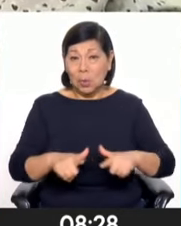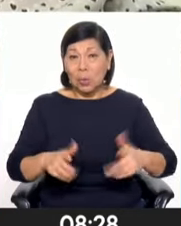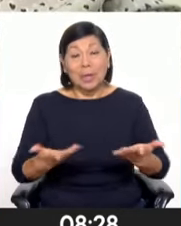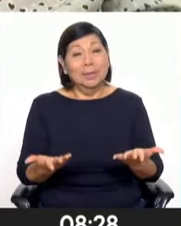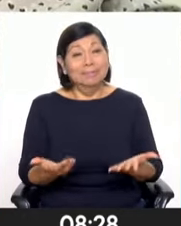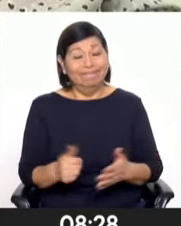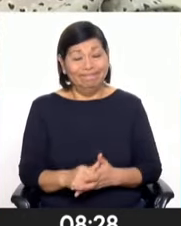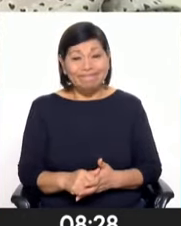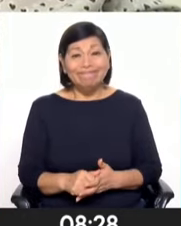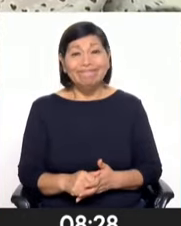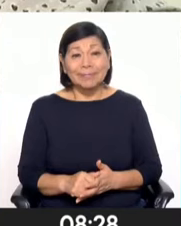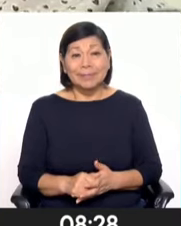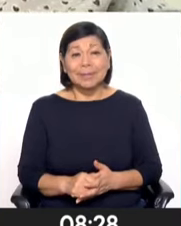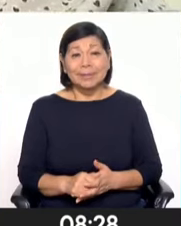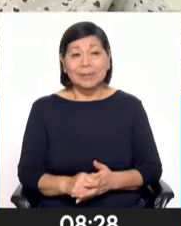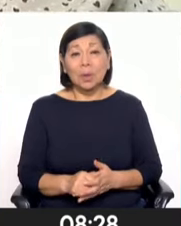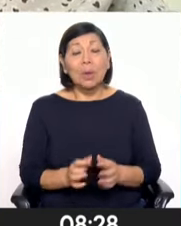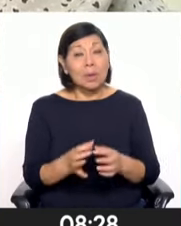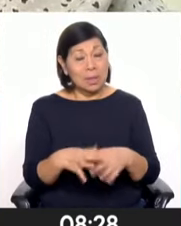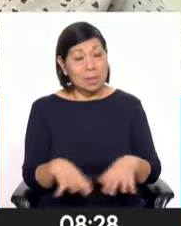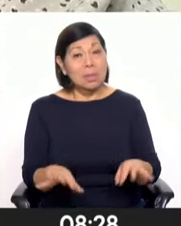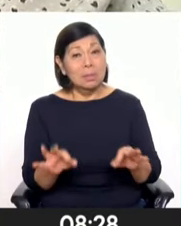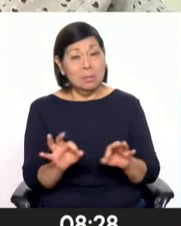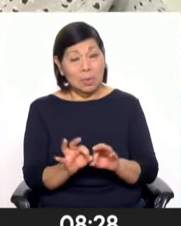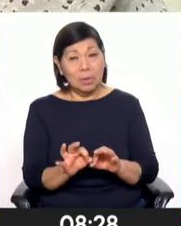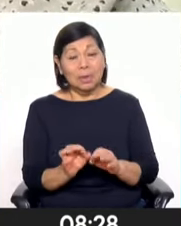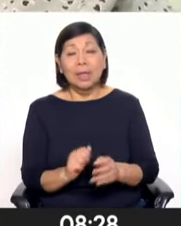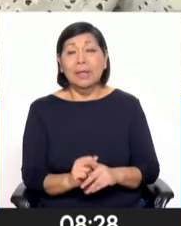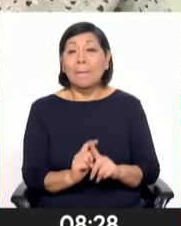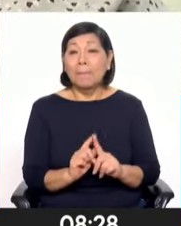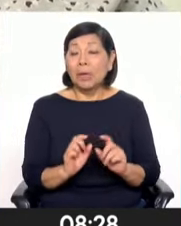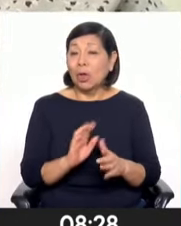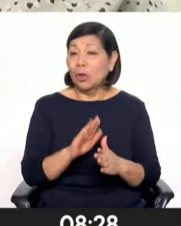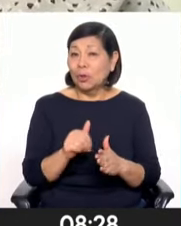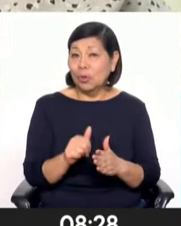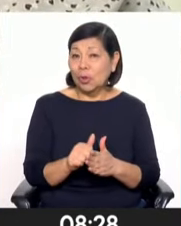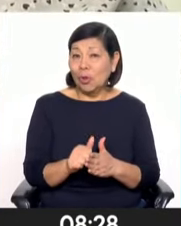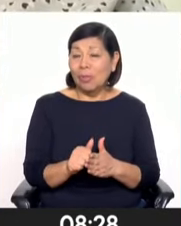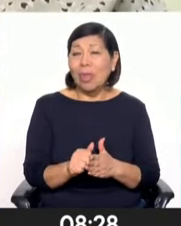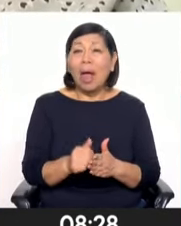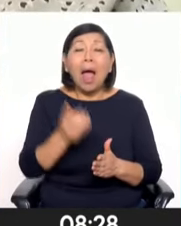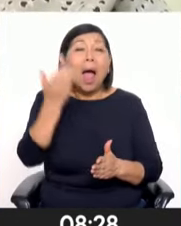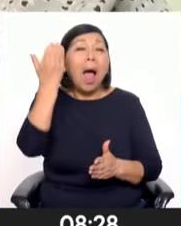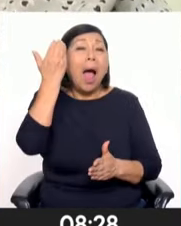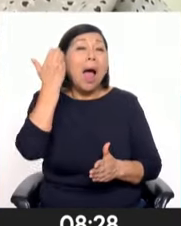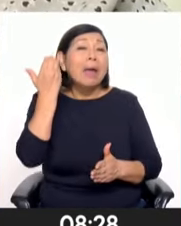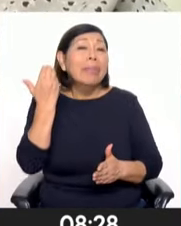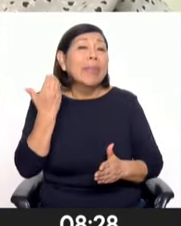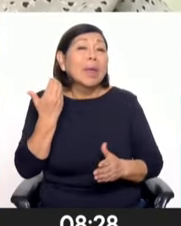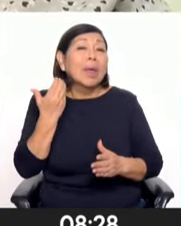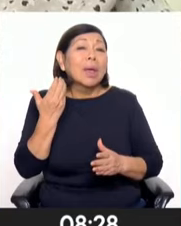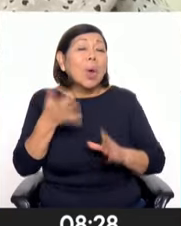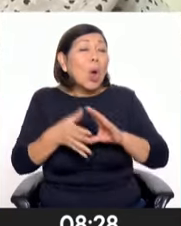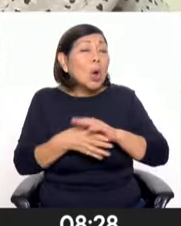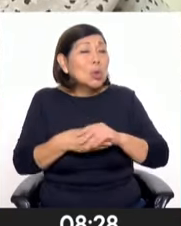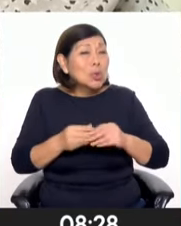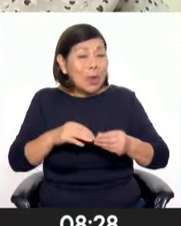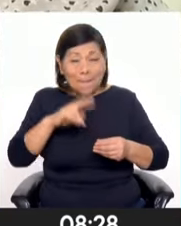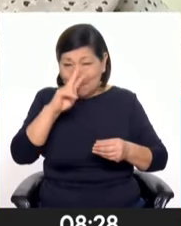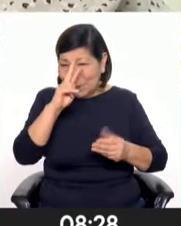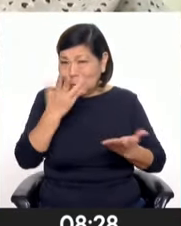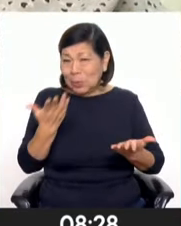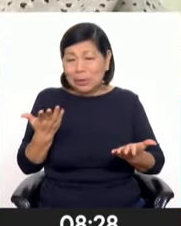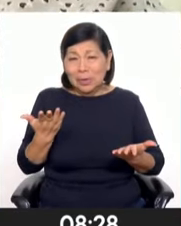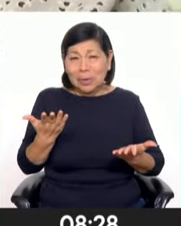que sin duda merece una importante atención por todos los restos fósiles, por toda la historia que guarda no solo del Perú